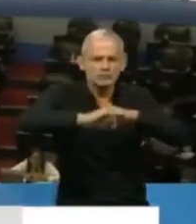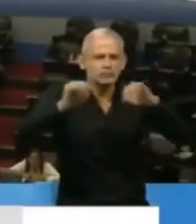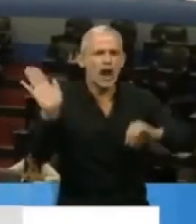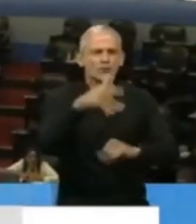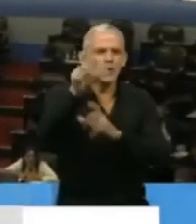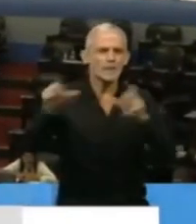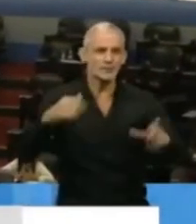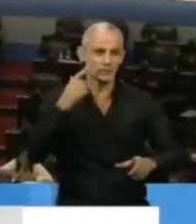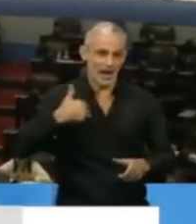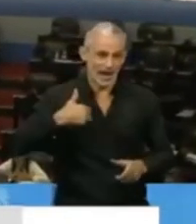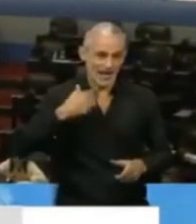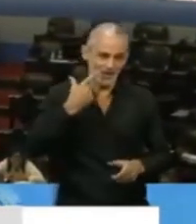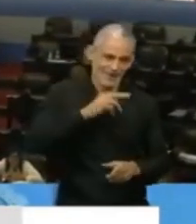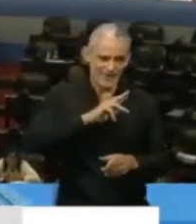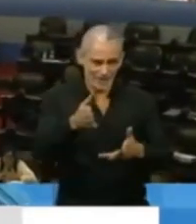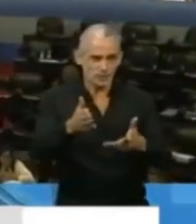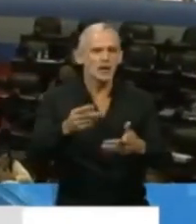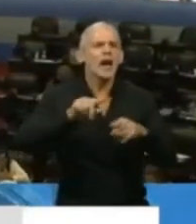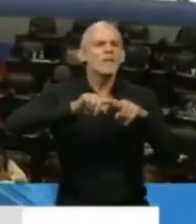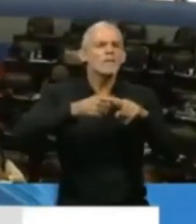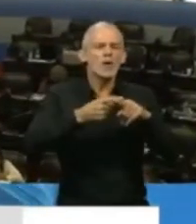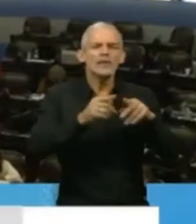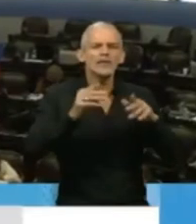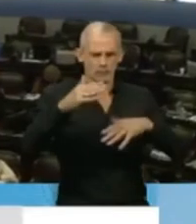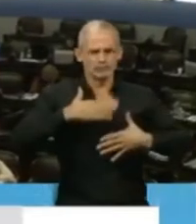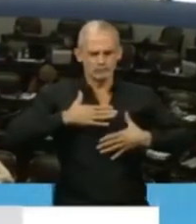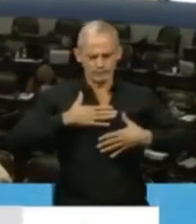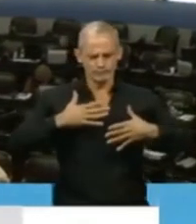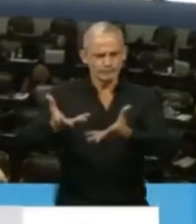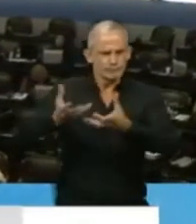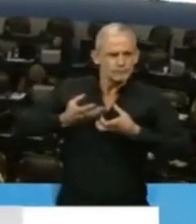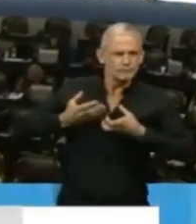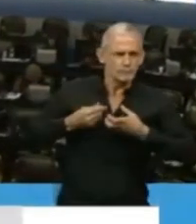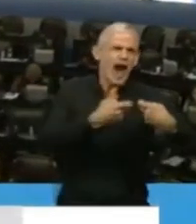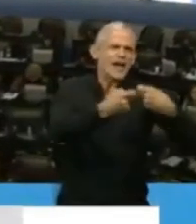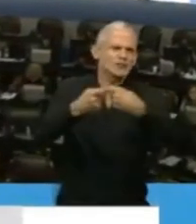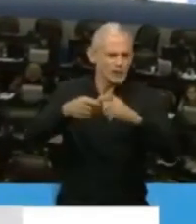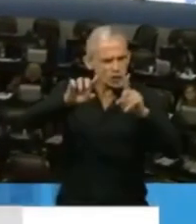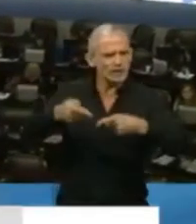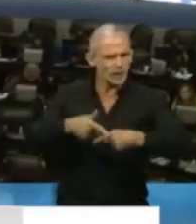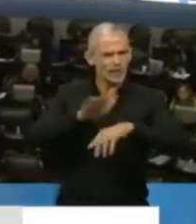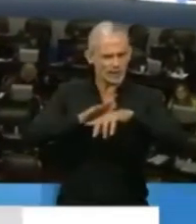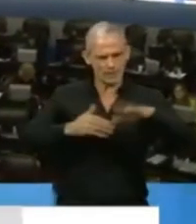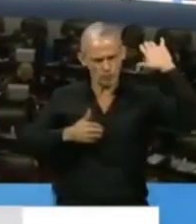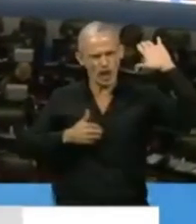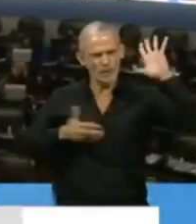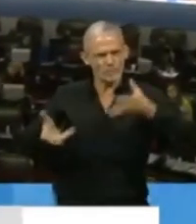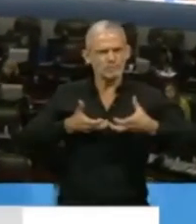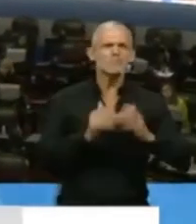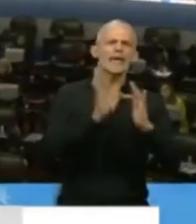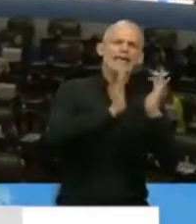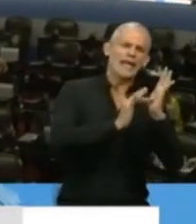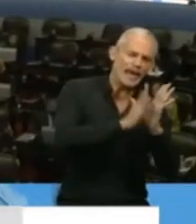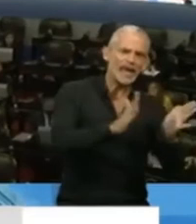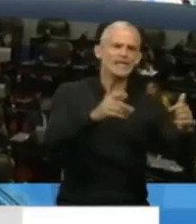argentinos que la política se está haciendo cargo, junto con otras organizaciones sociales, civiles, de la Iglesia